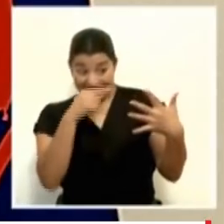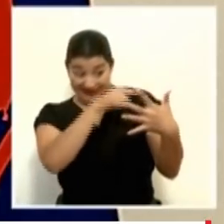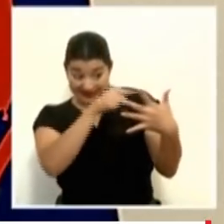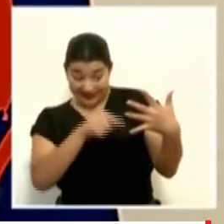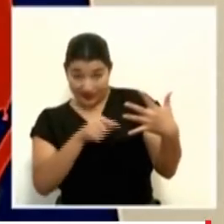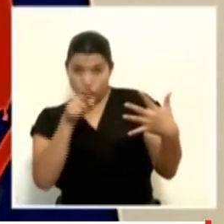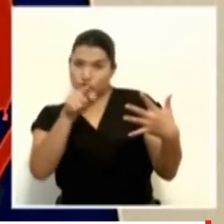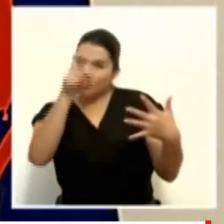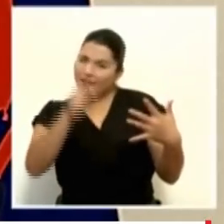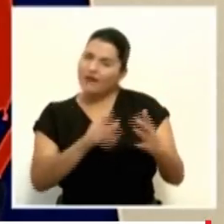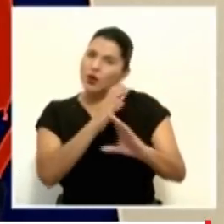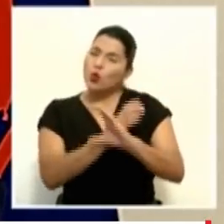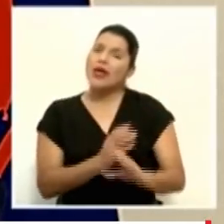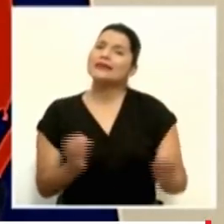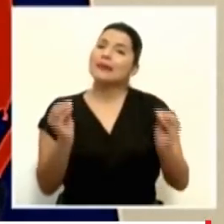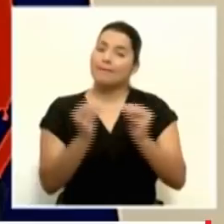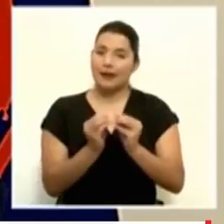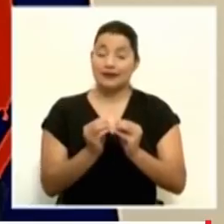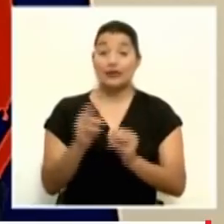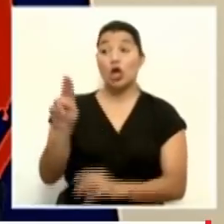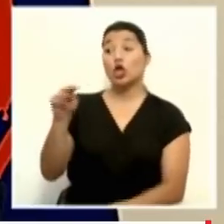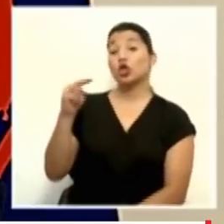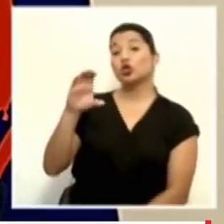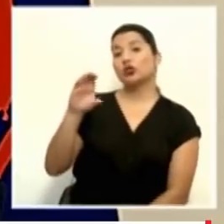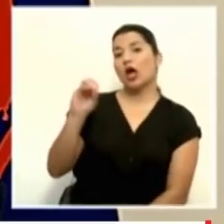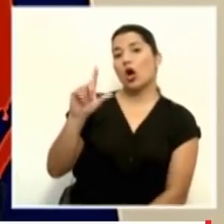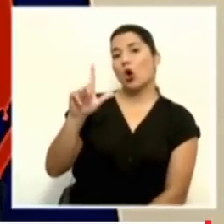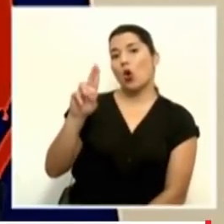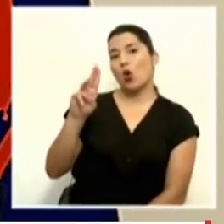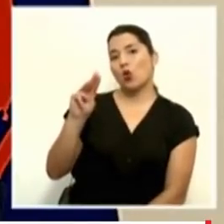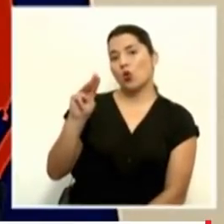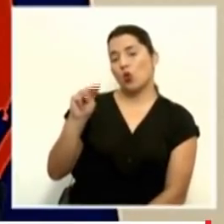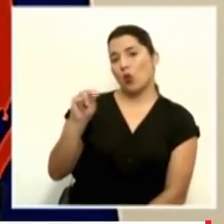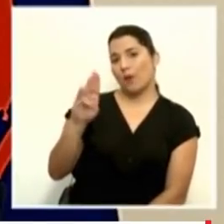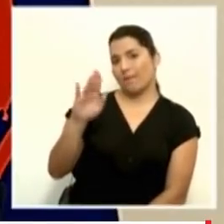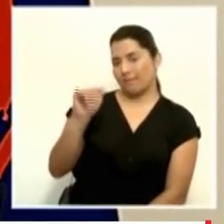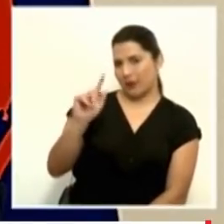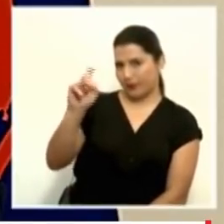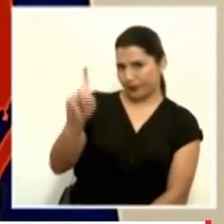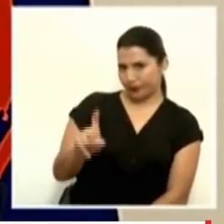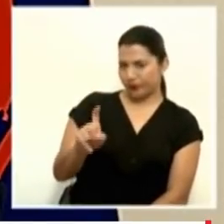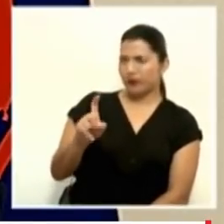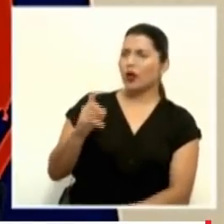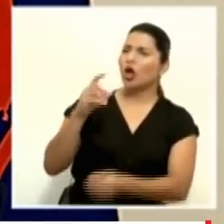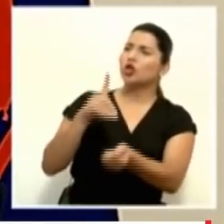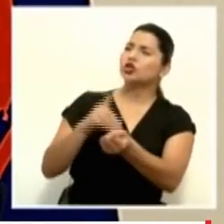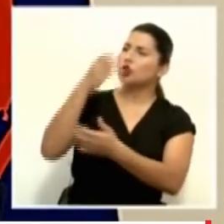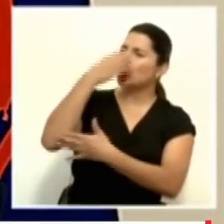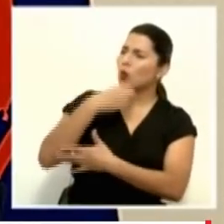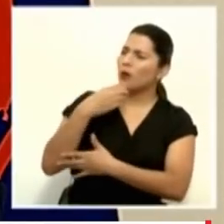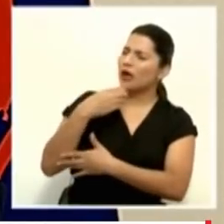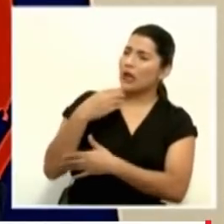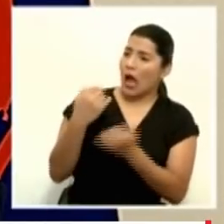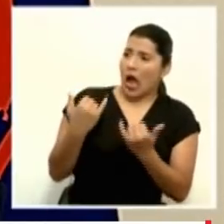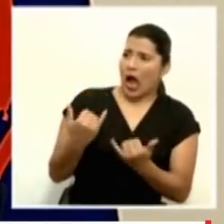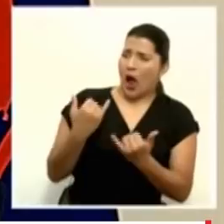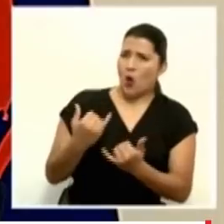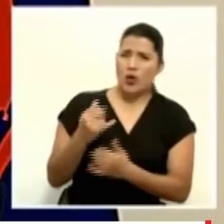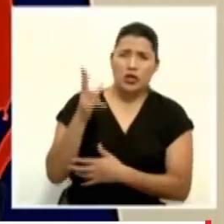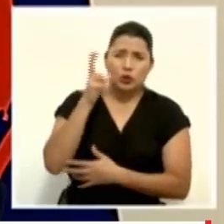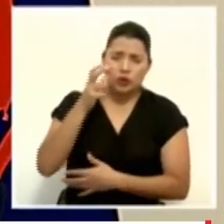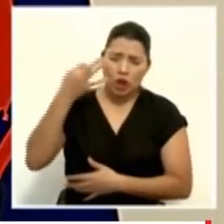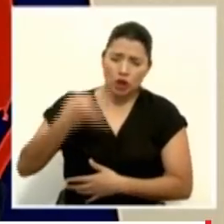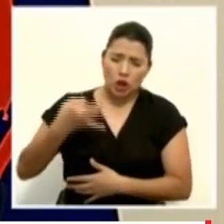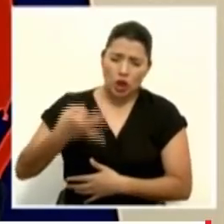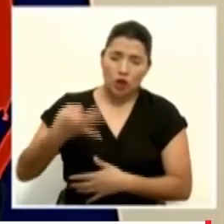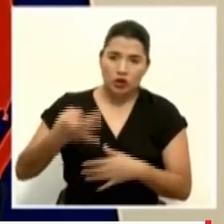población. Noticias Colombia Consulta. Don Román, actualmente escuchamos a diario del aumento de casos,